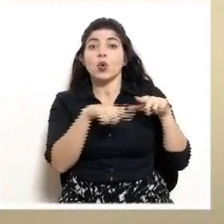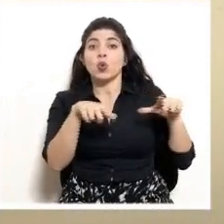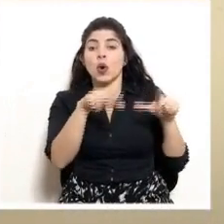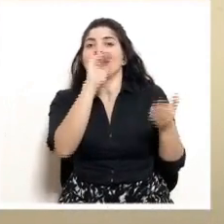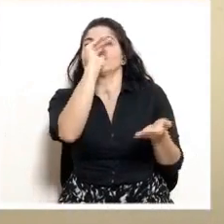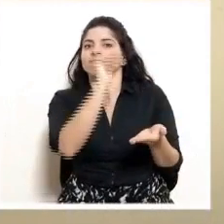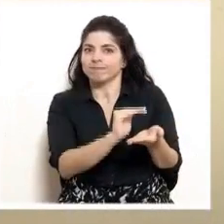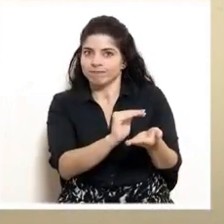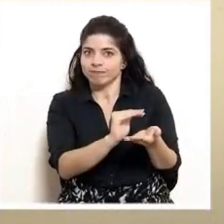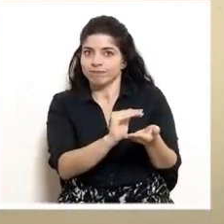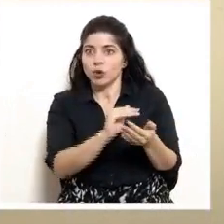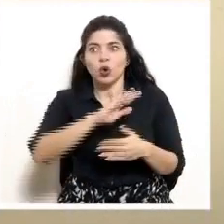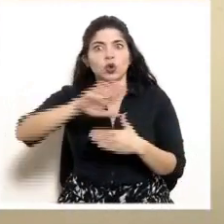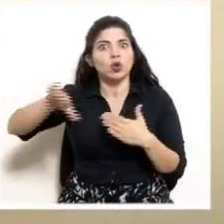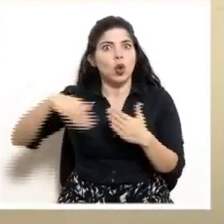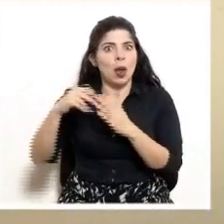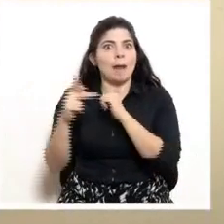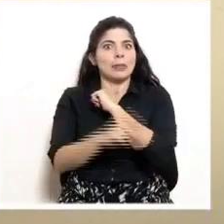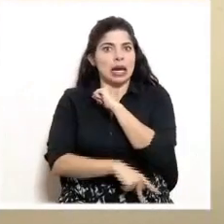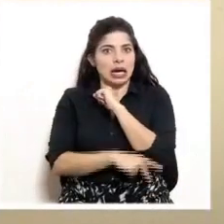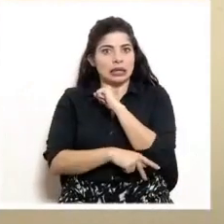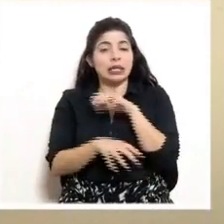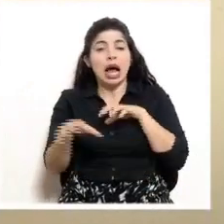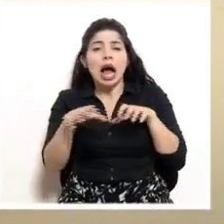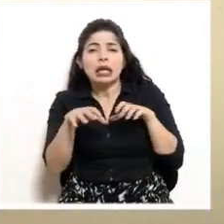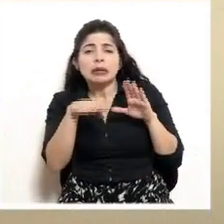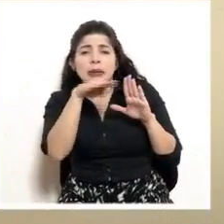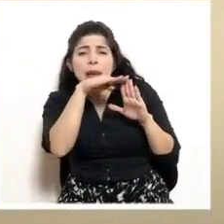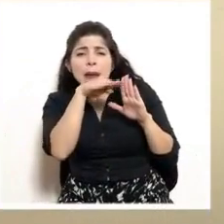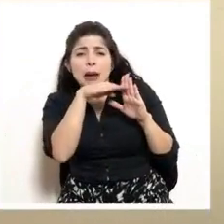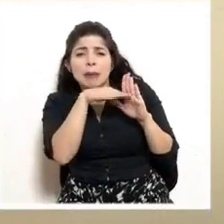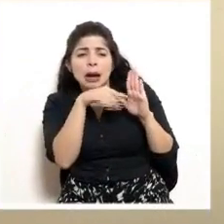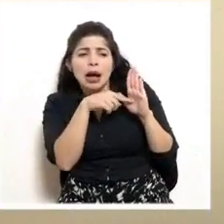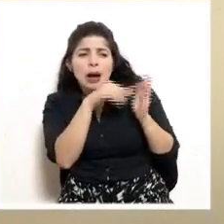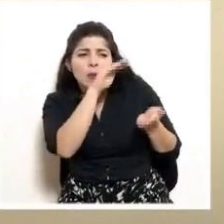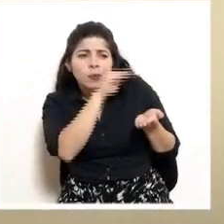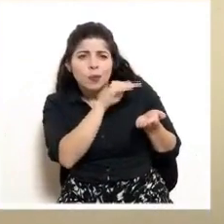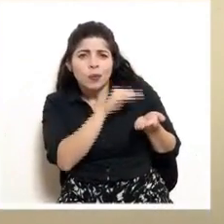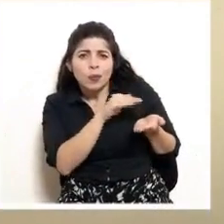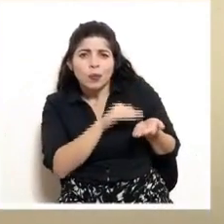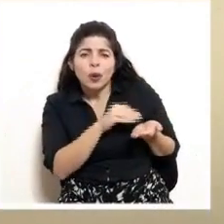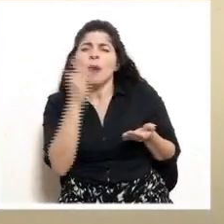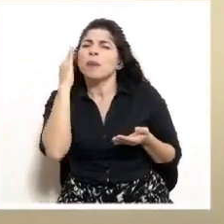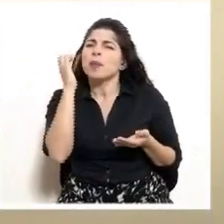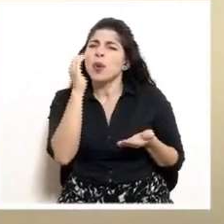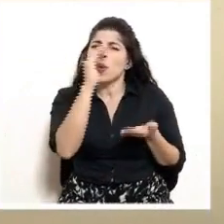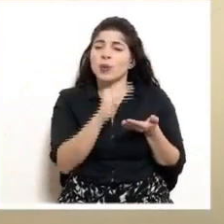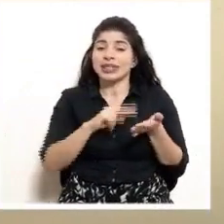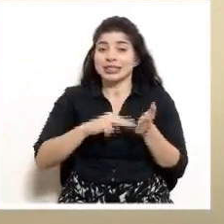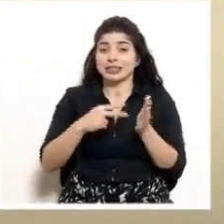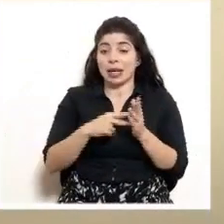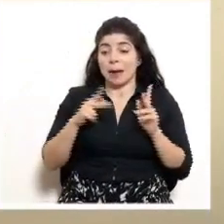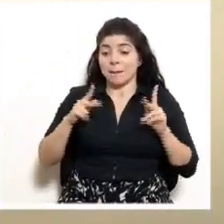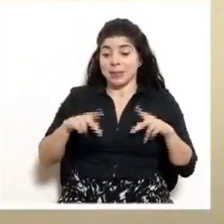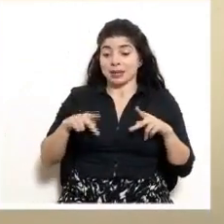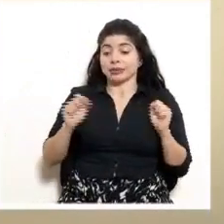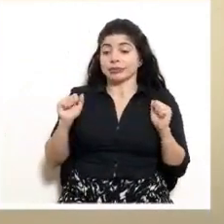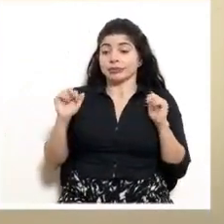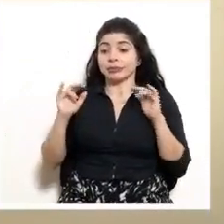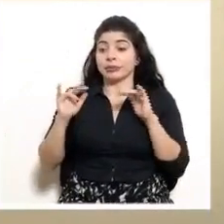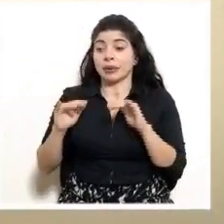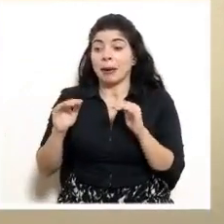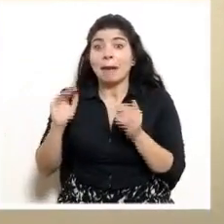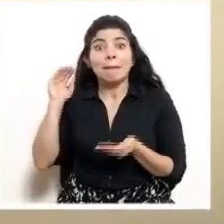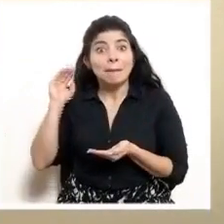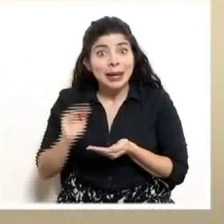También en todo el país para ciertas actividades. ¿Y por qué la reducción de aforos? Bueno, porque si hay menos personas en un área determinada,